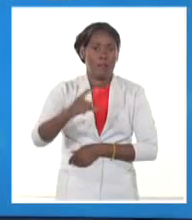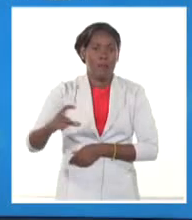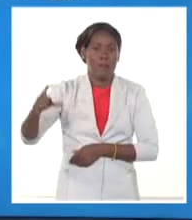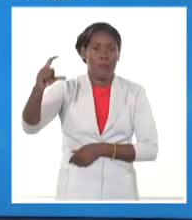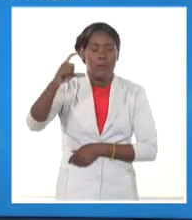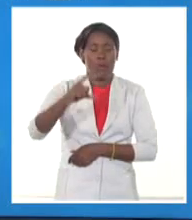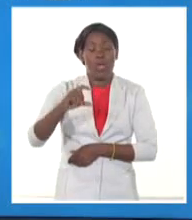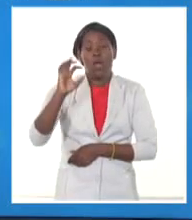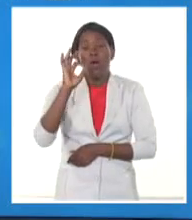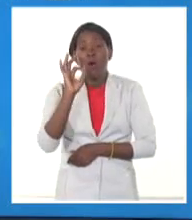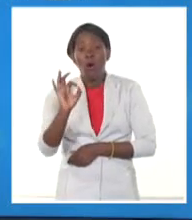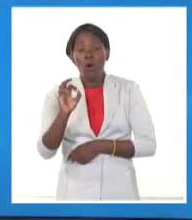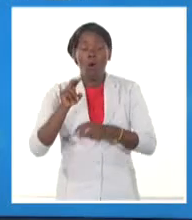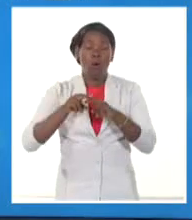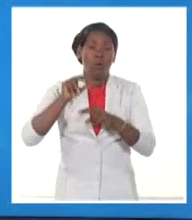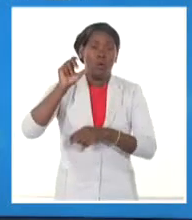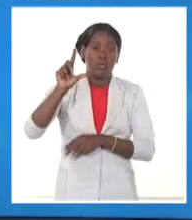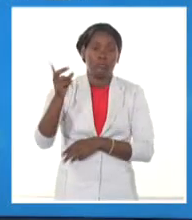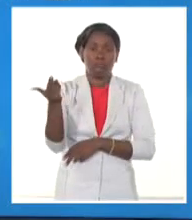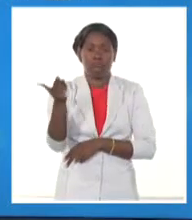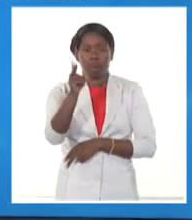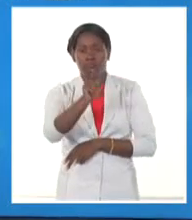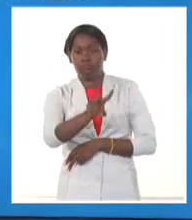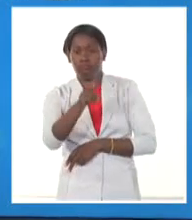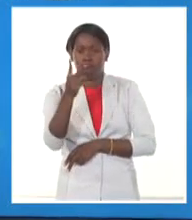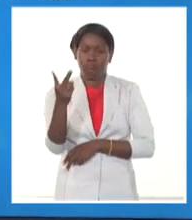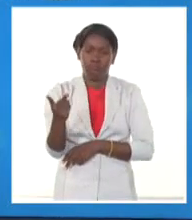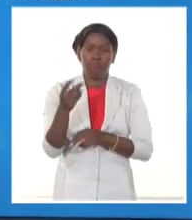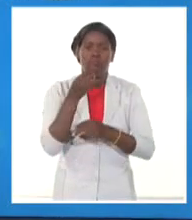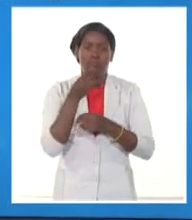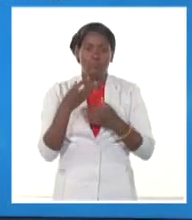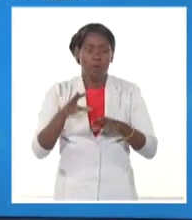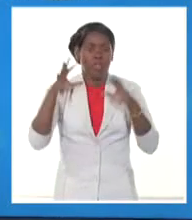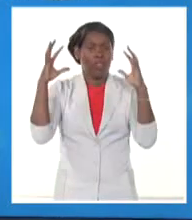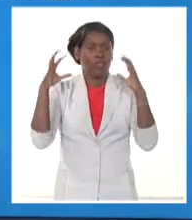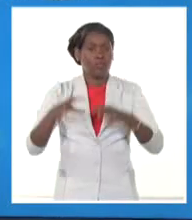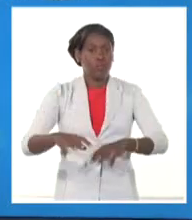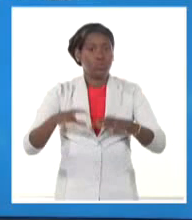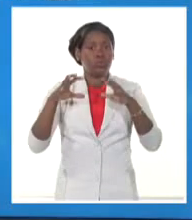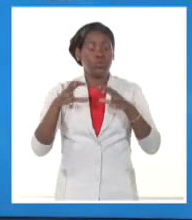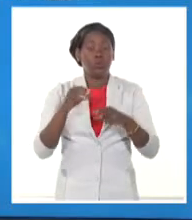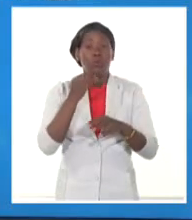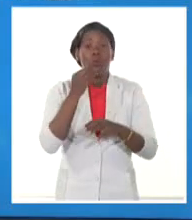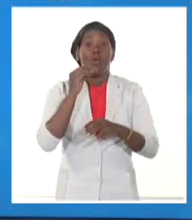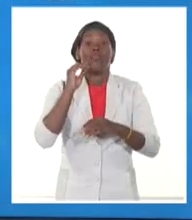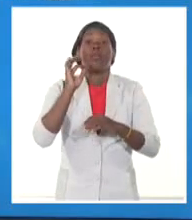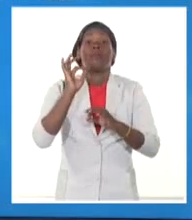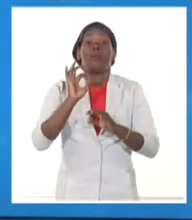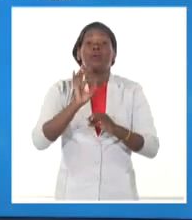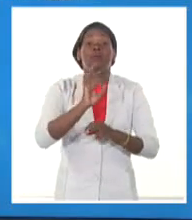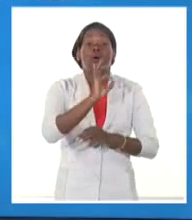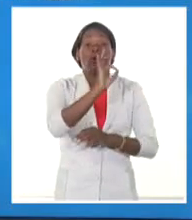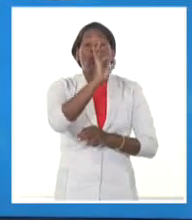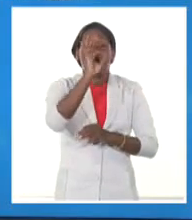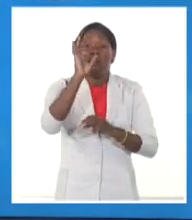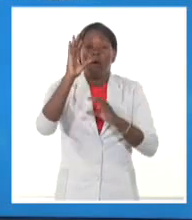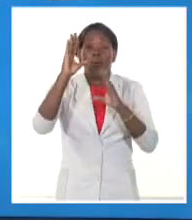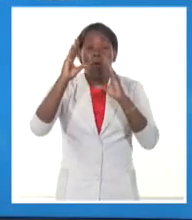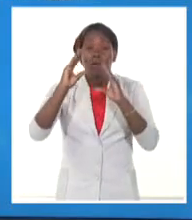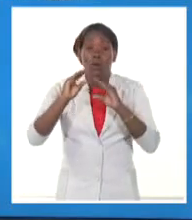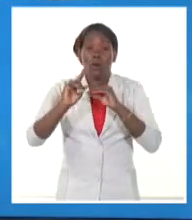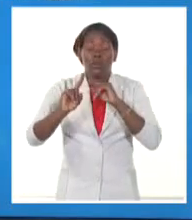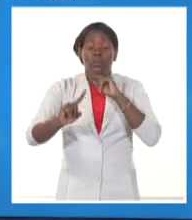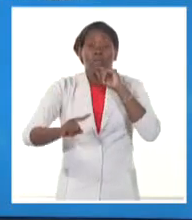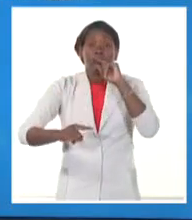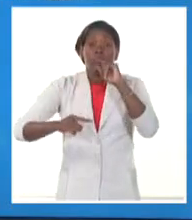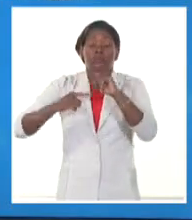de la provincia de Holguín. Aquí estará la mayor fuerza de la lluvia que pudiera extenderse hasta horas de la madrugada. Recuerden, pueden ser